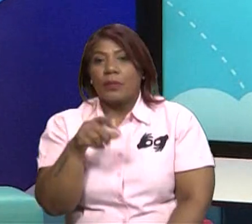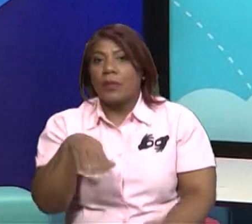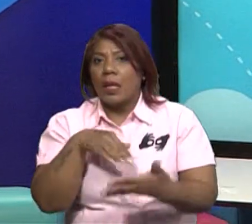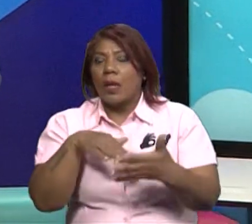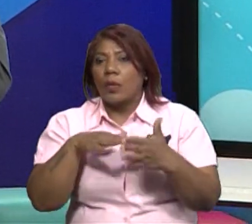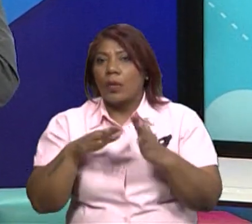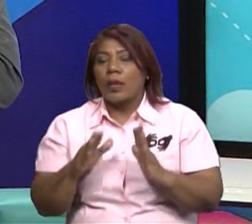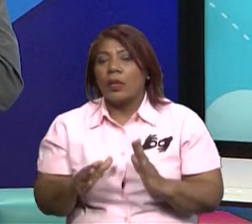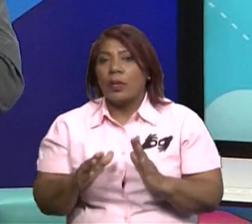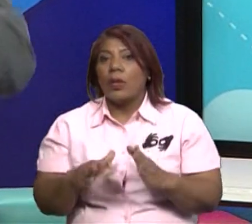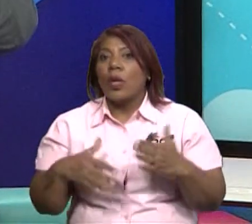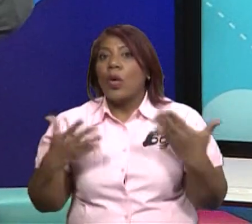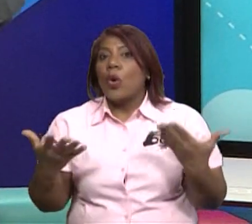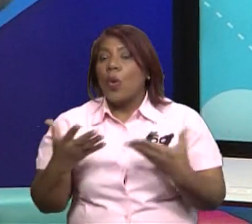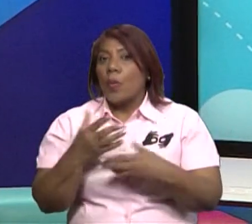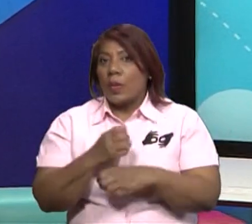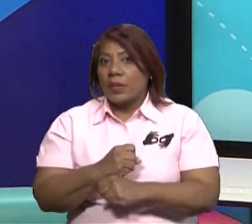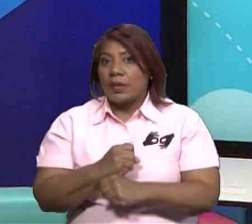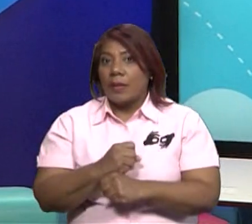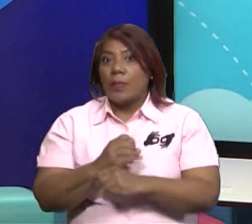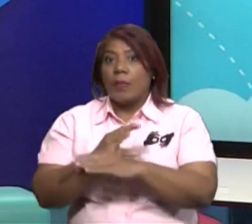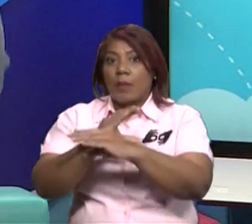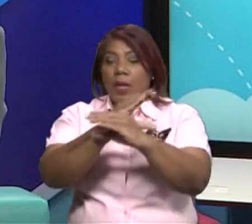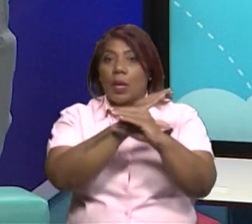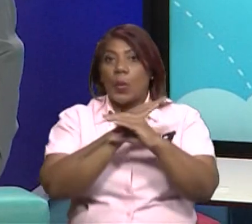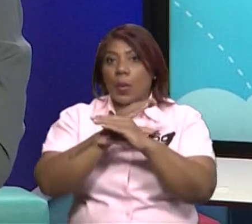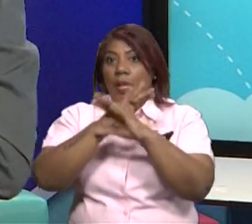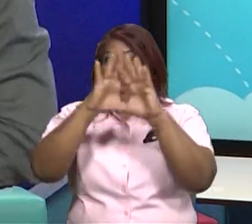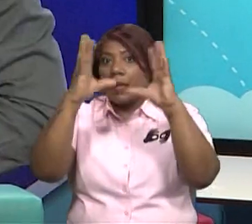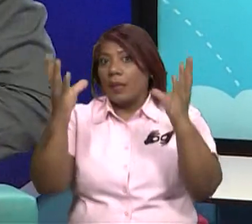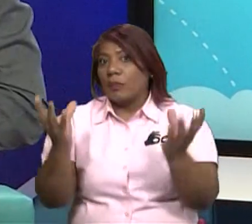evitar la destrucción del ecosistema? Responde para ver.